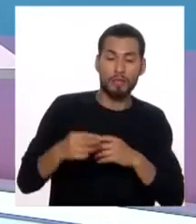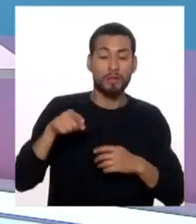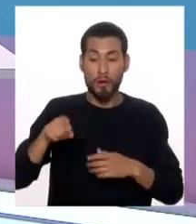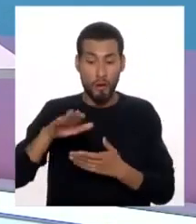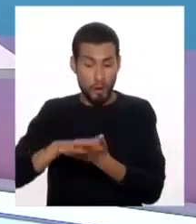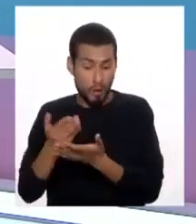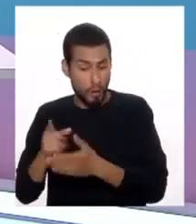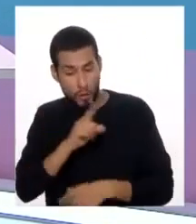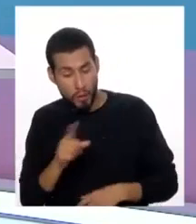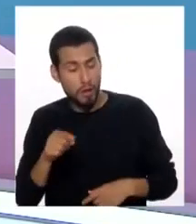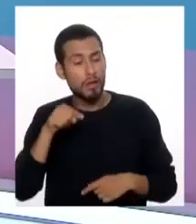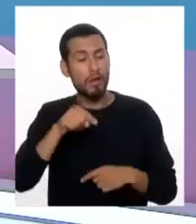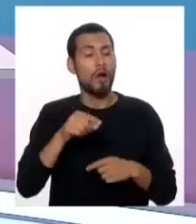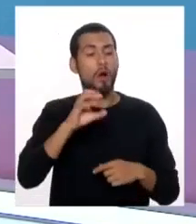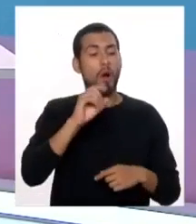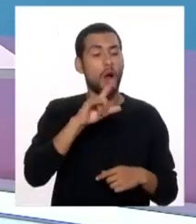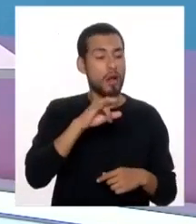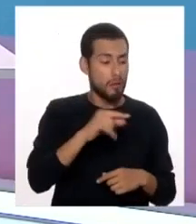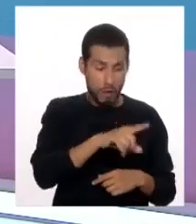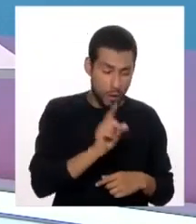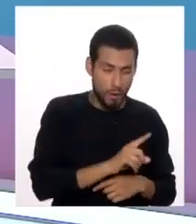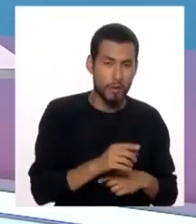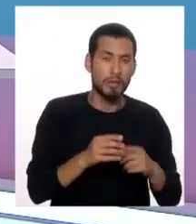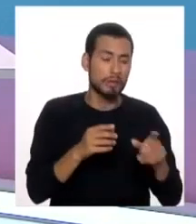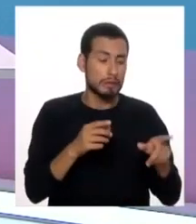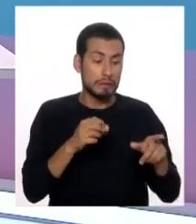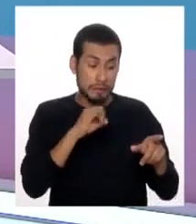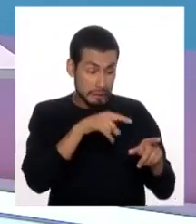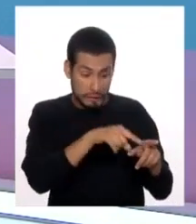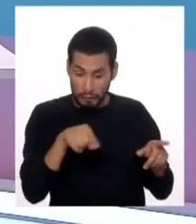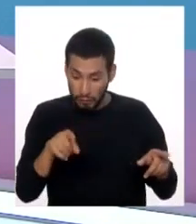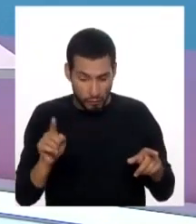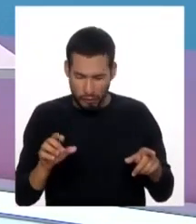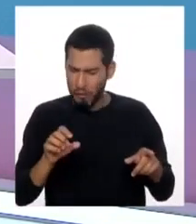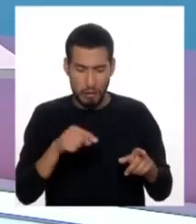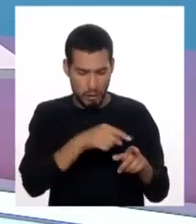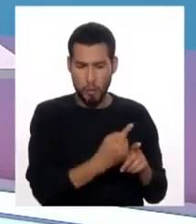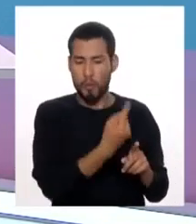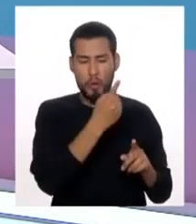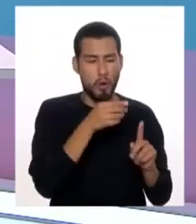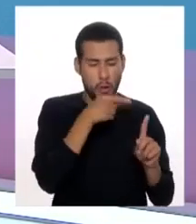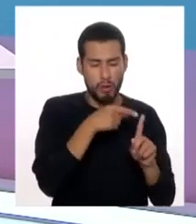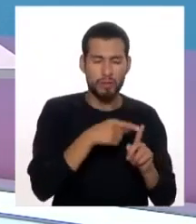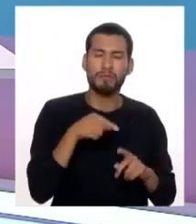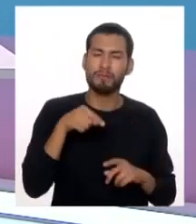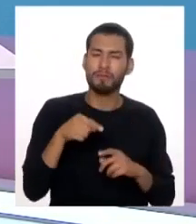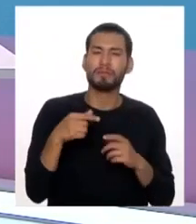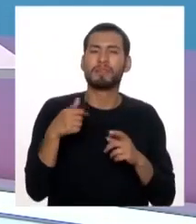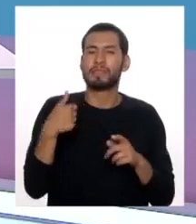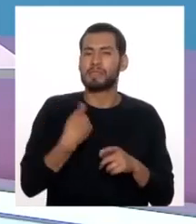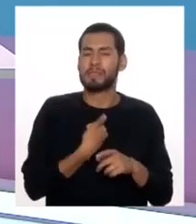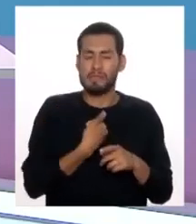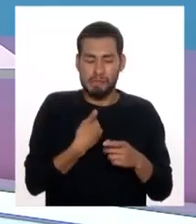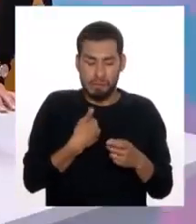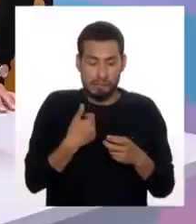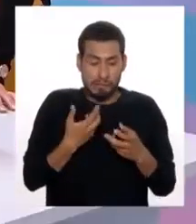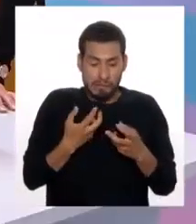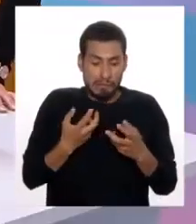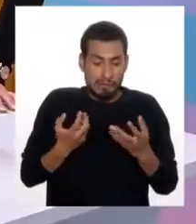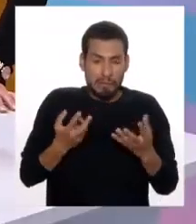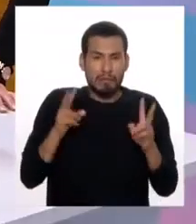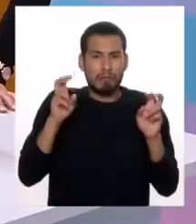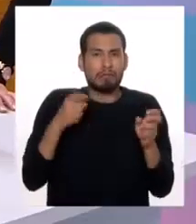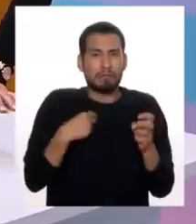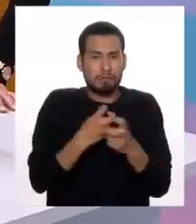es de oliva no sirve, y ten mucho cuidado con ese diálogo tóxico, porque es un diálogo tóxico con el alimento, es tu relación